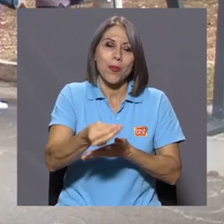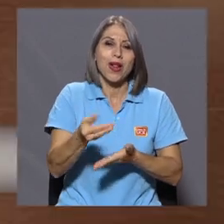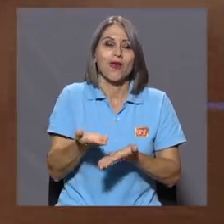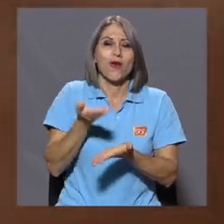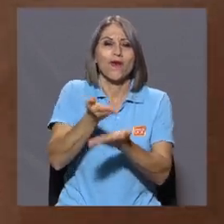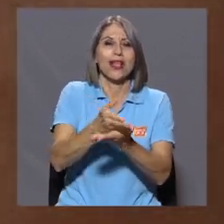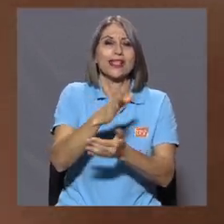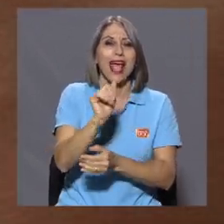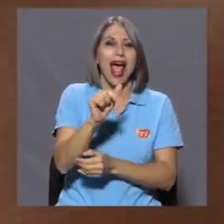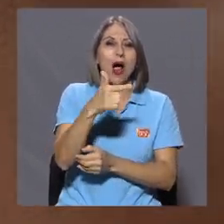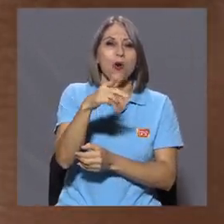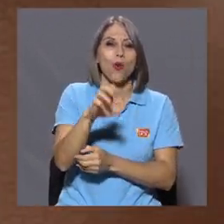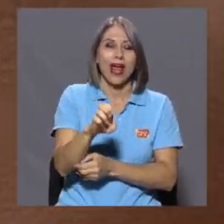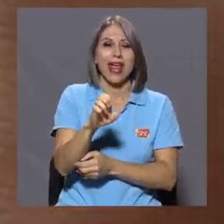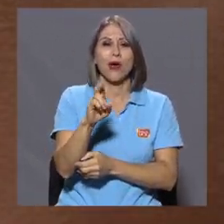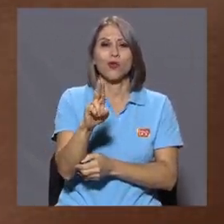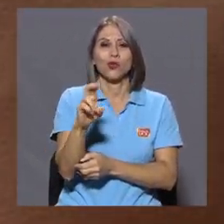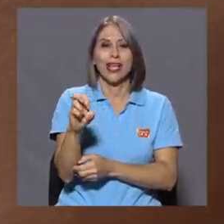UCR.